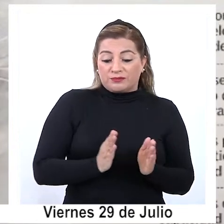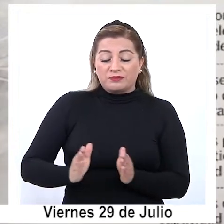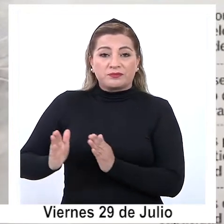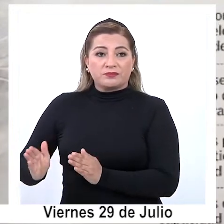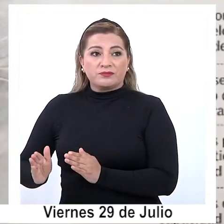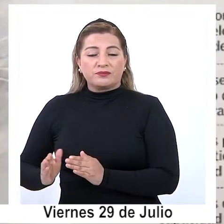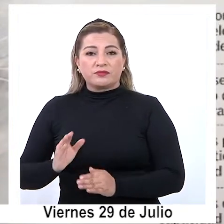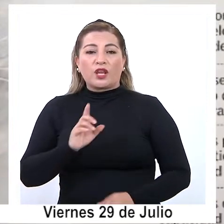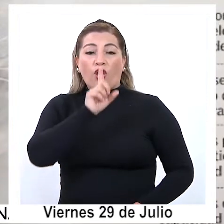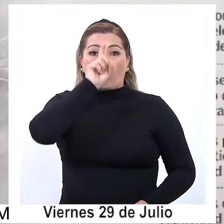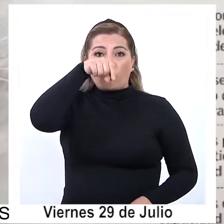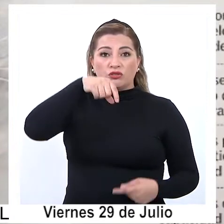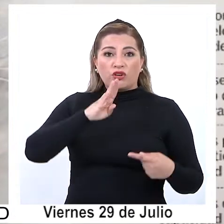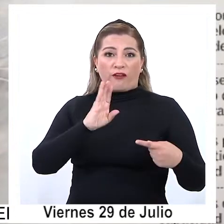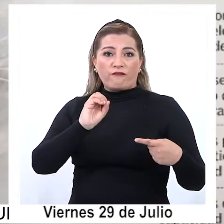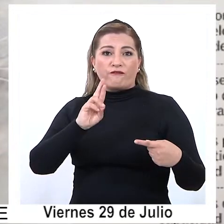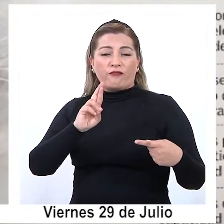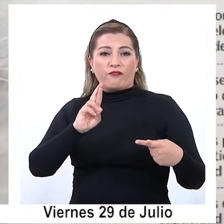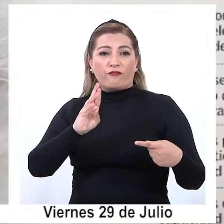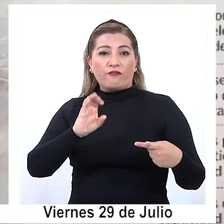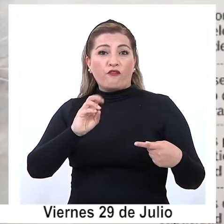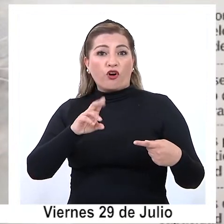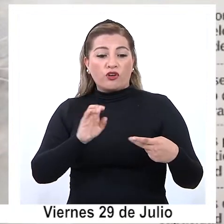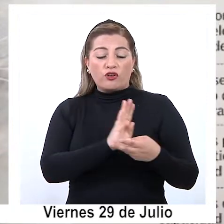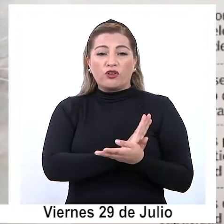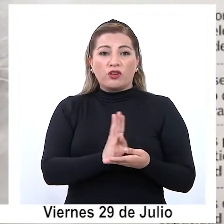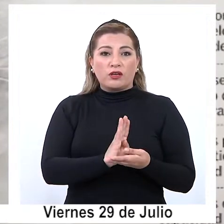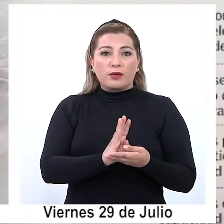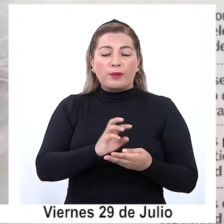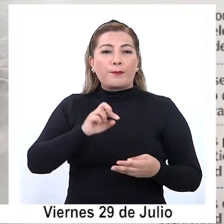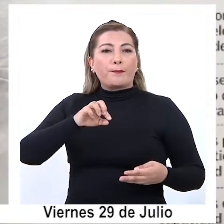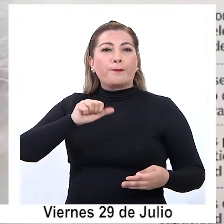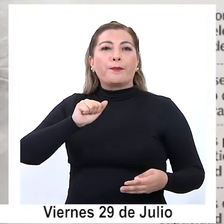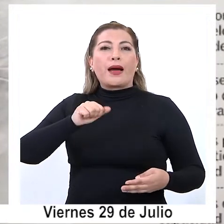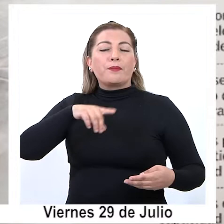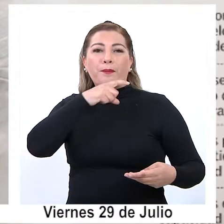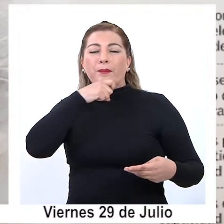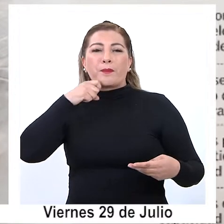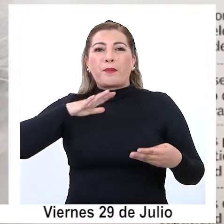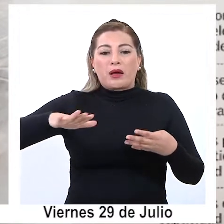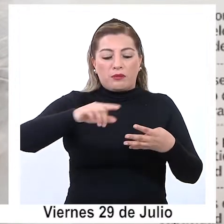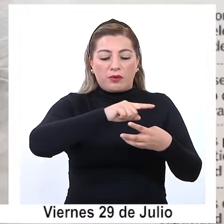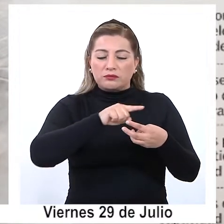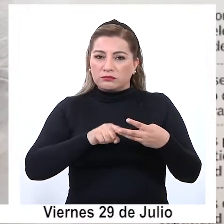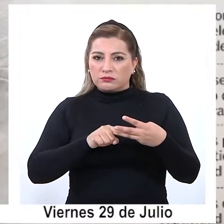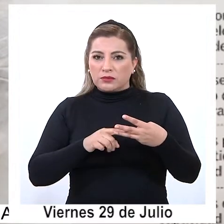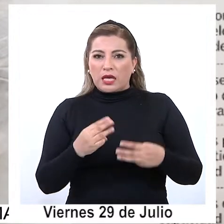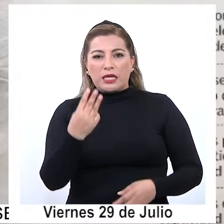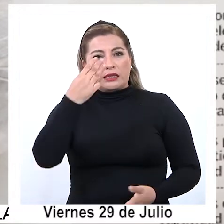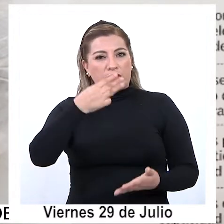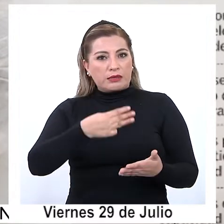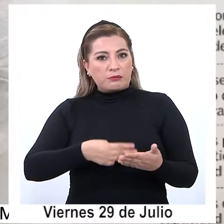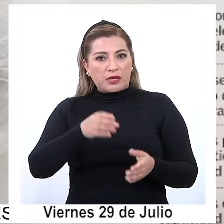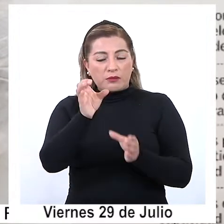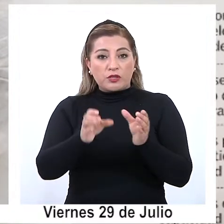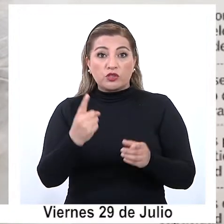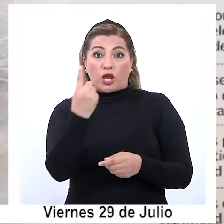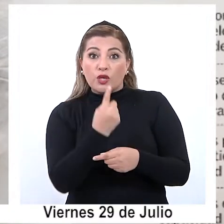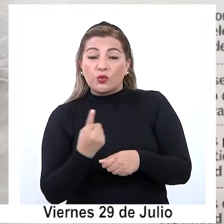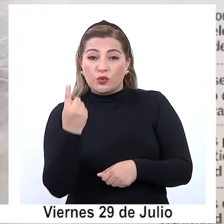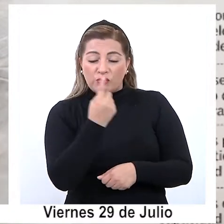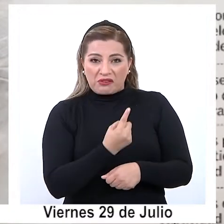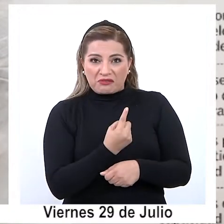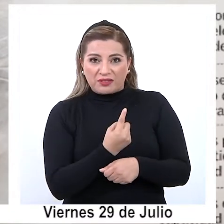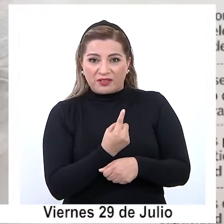Los Cóndores, El Boro y Rotonda, El Pampino. El tendría una capacidad máxima de 3.000 pasajeros por hora